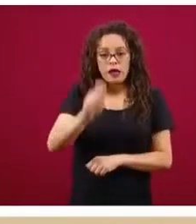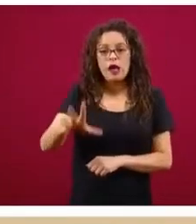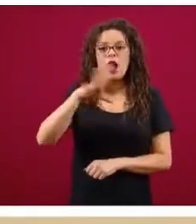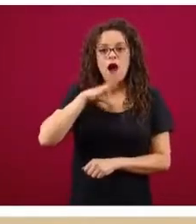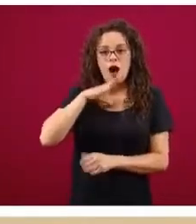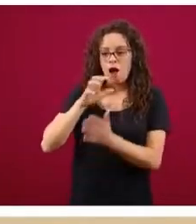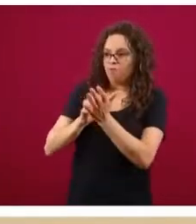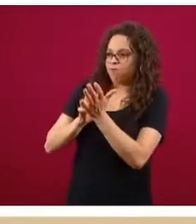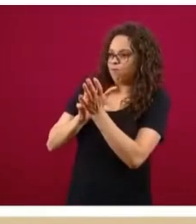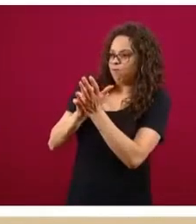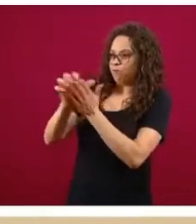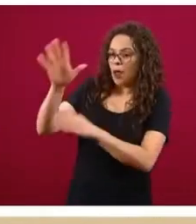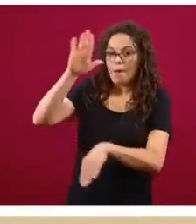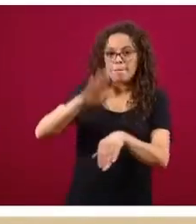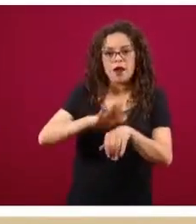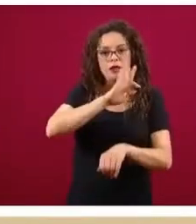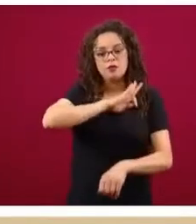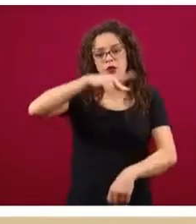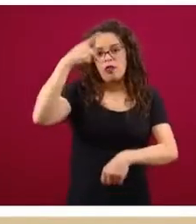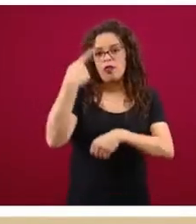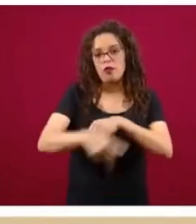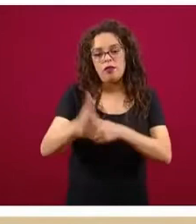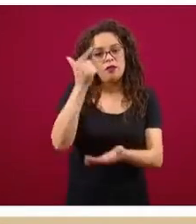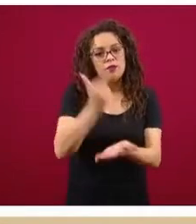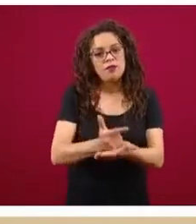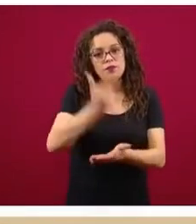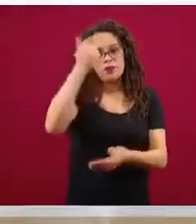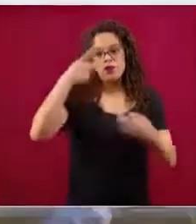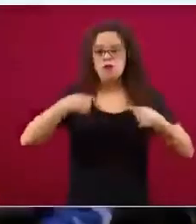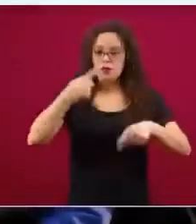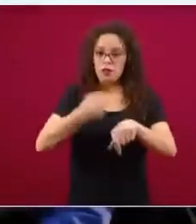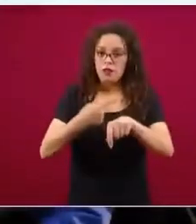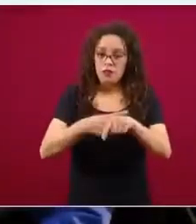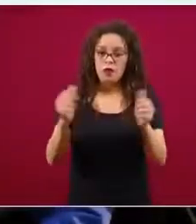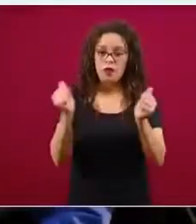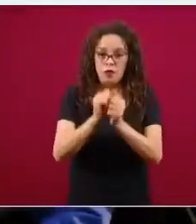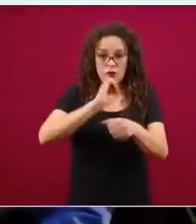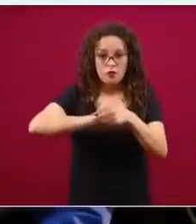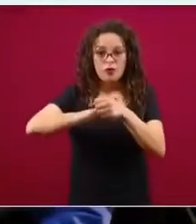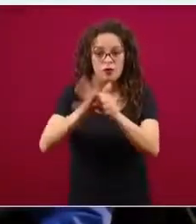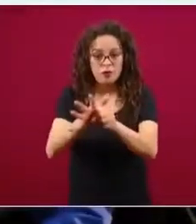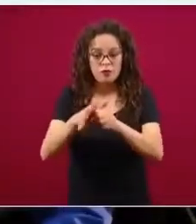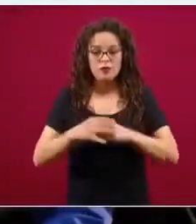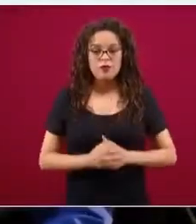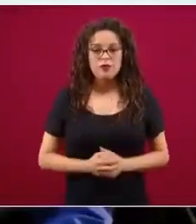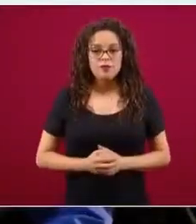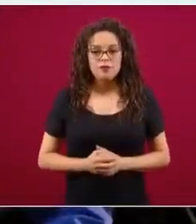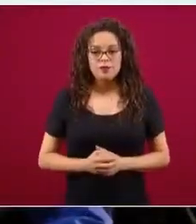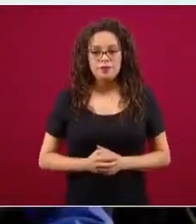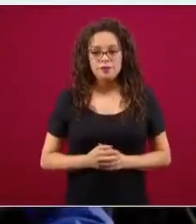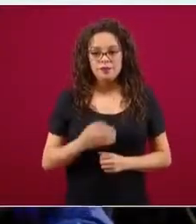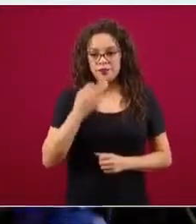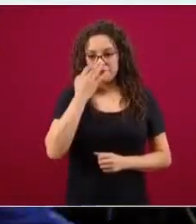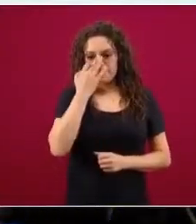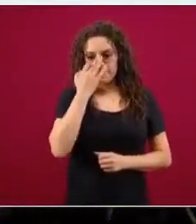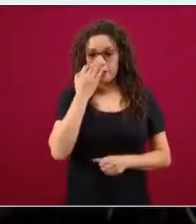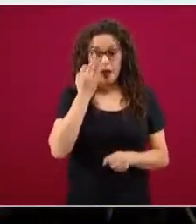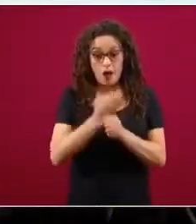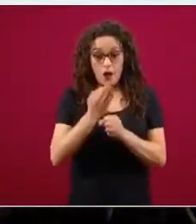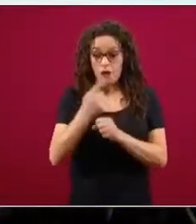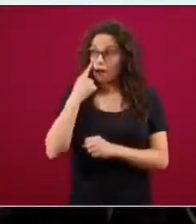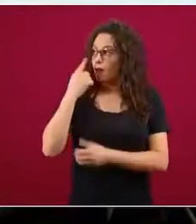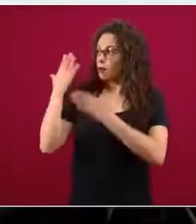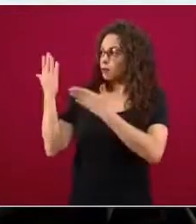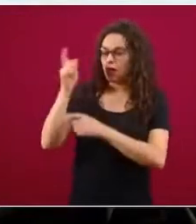gravedad en pacientes con COVID. Si me pasa la siguiente. La siguiente en lo que queremos mostrar es justo la comparación, la